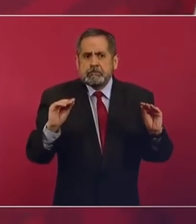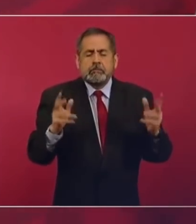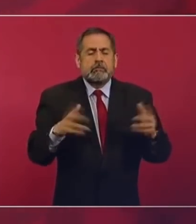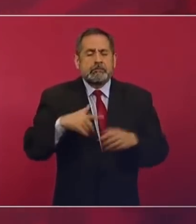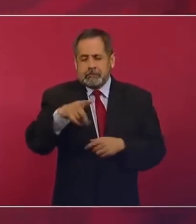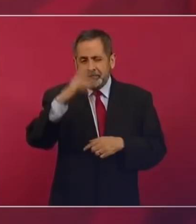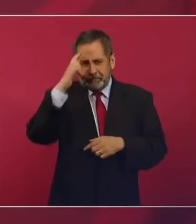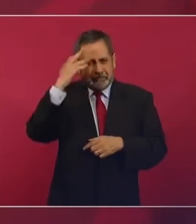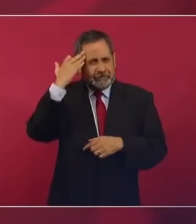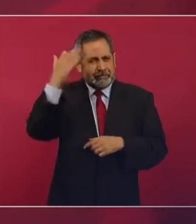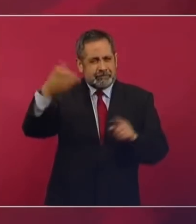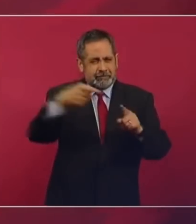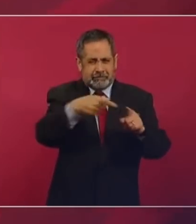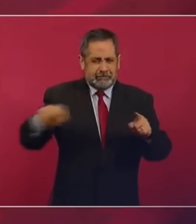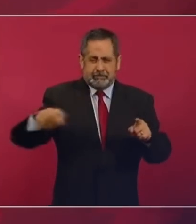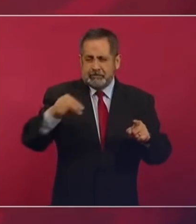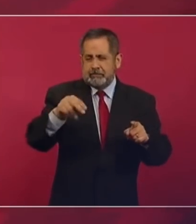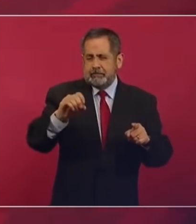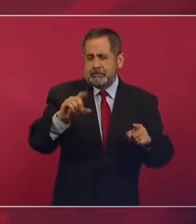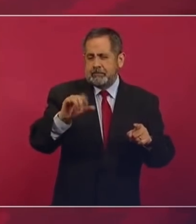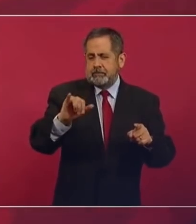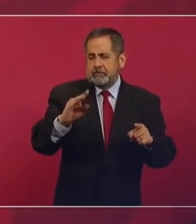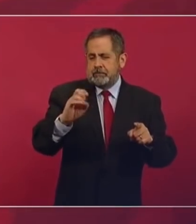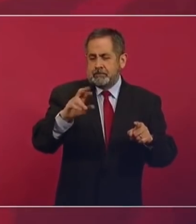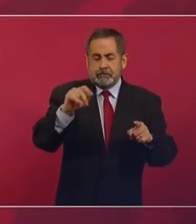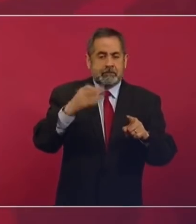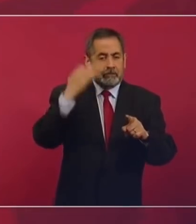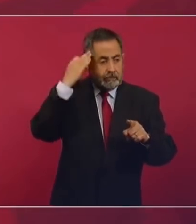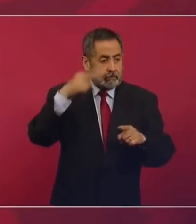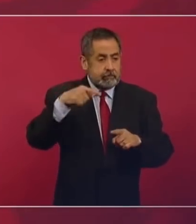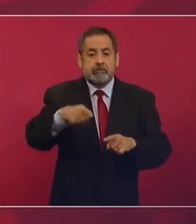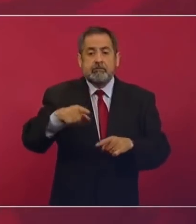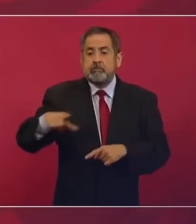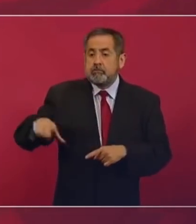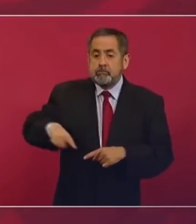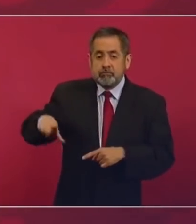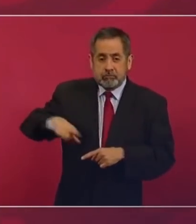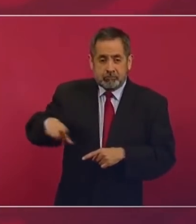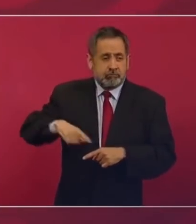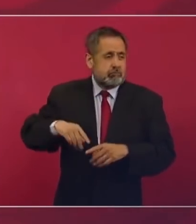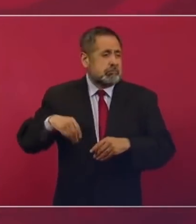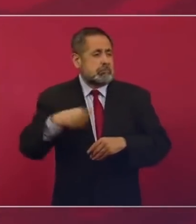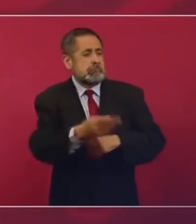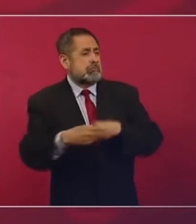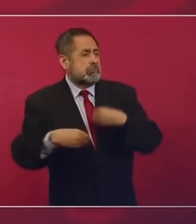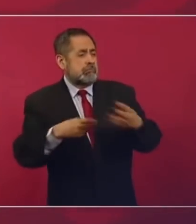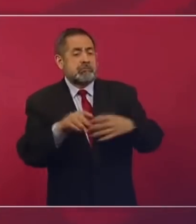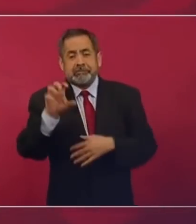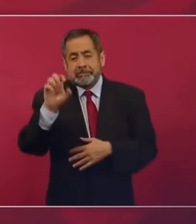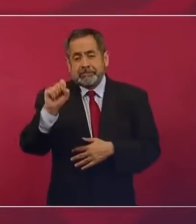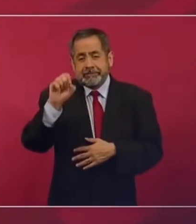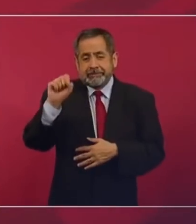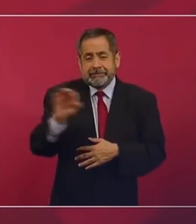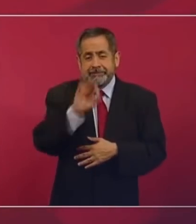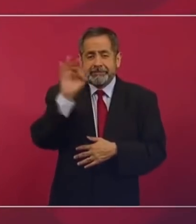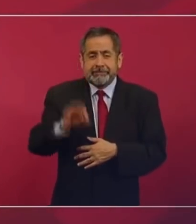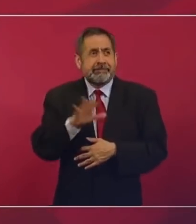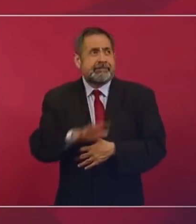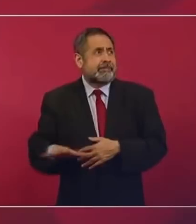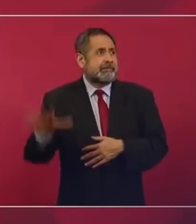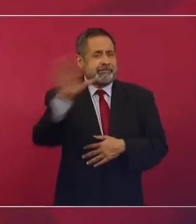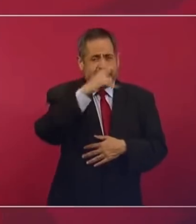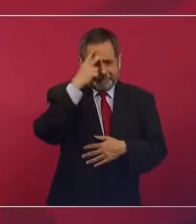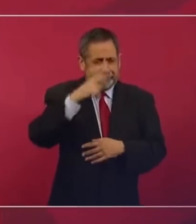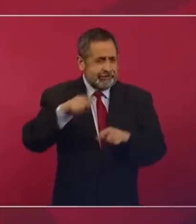Durante el periodo neoliberal que los gobiernos entregaron el 60 por ciento del